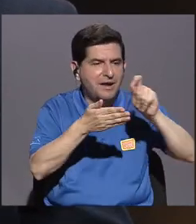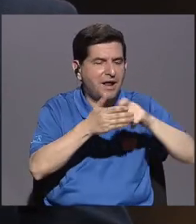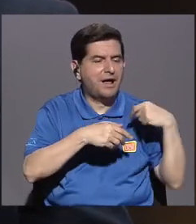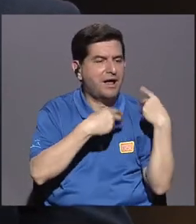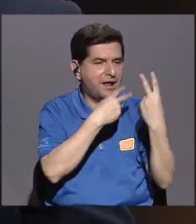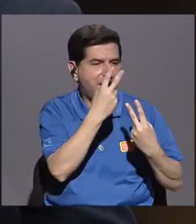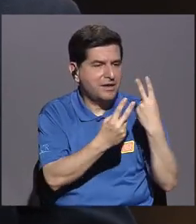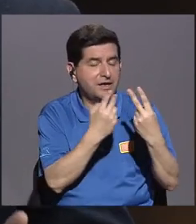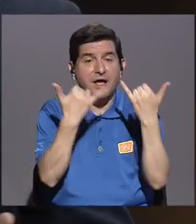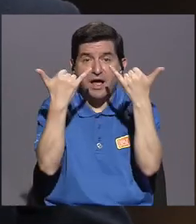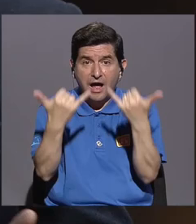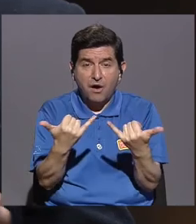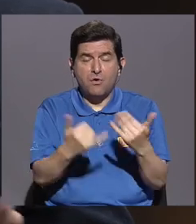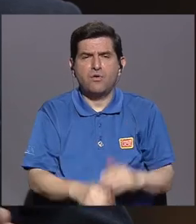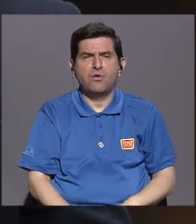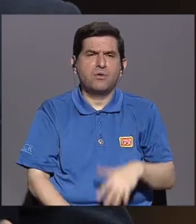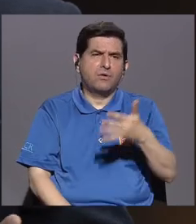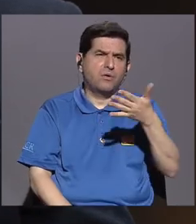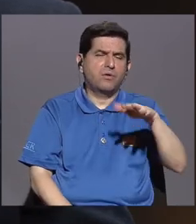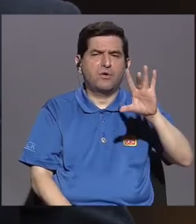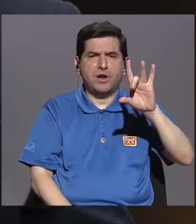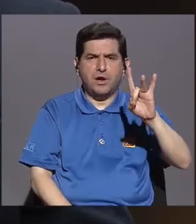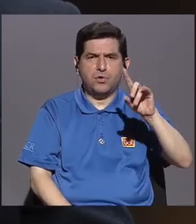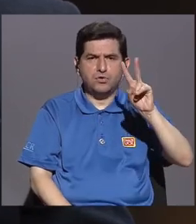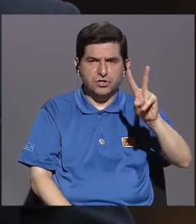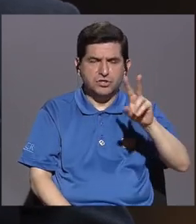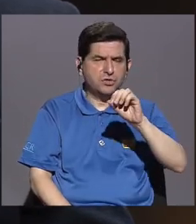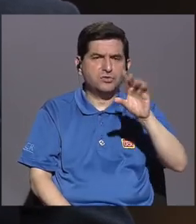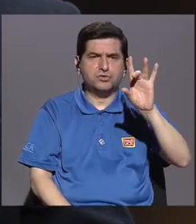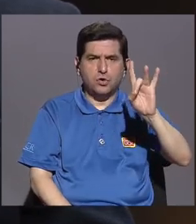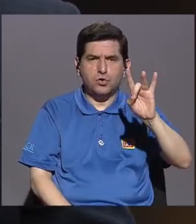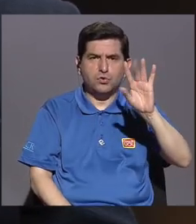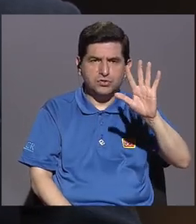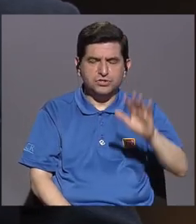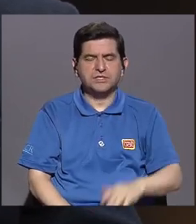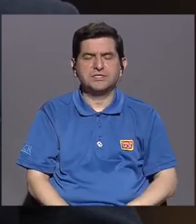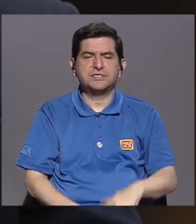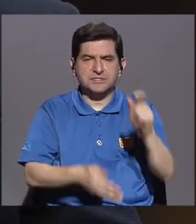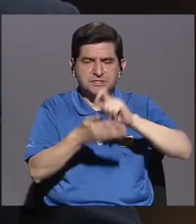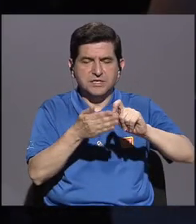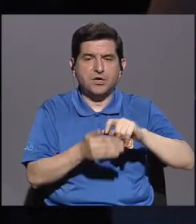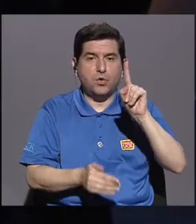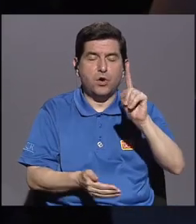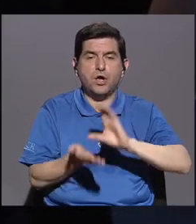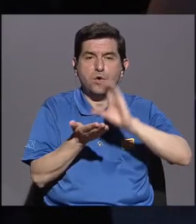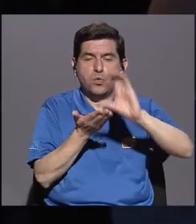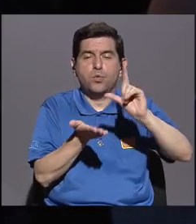escuelas. Ahorita estamos en alrededor de 82 a 85 escuelas por curso lectivo.